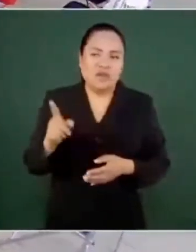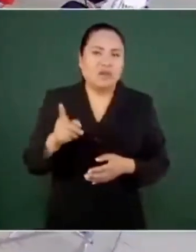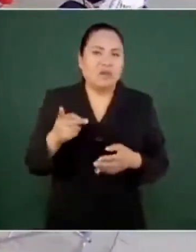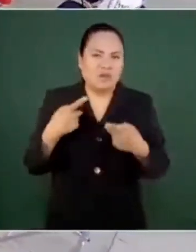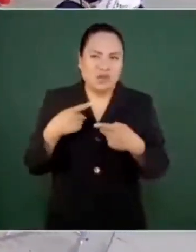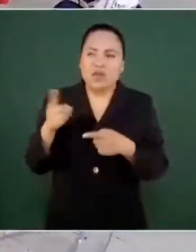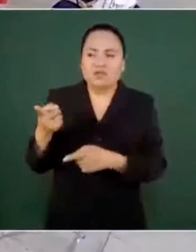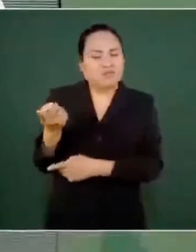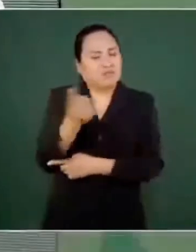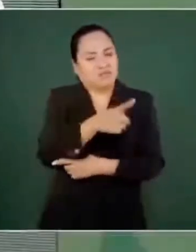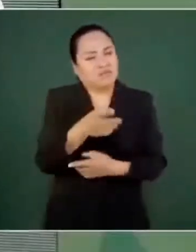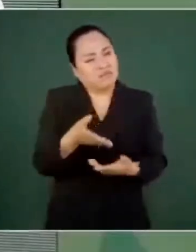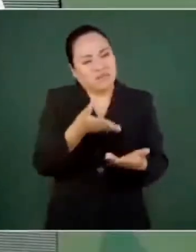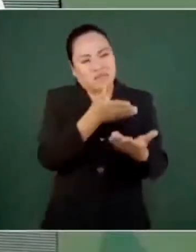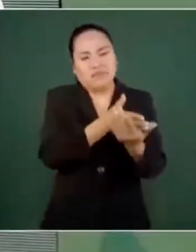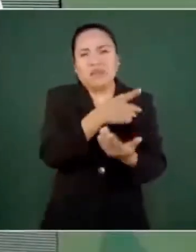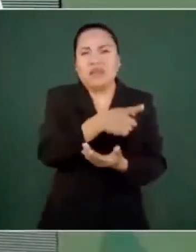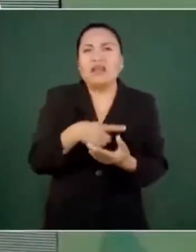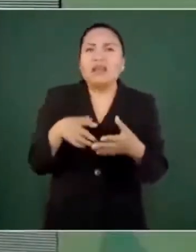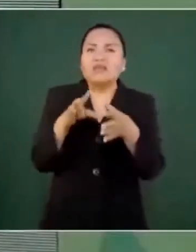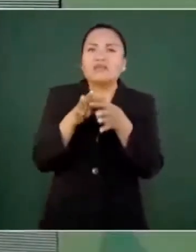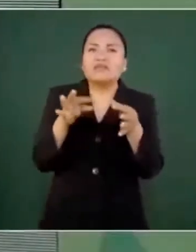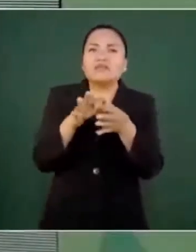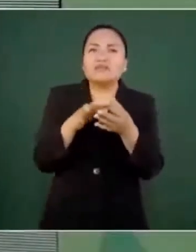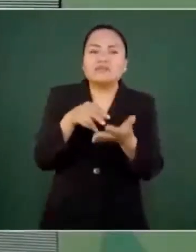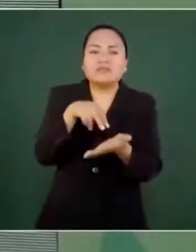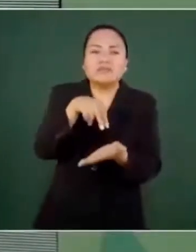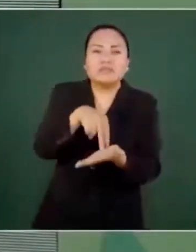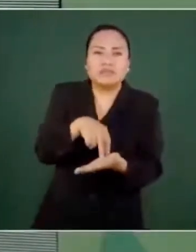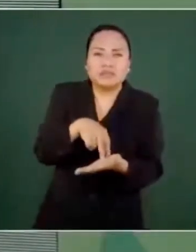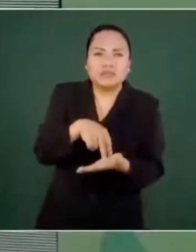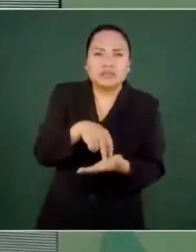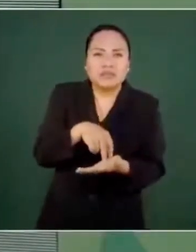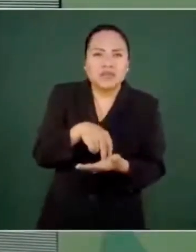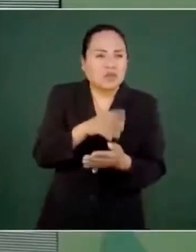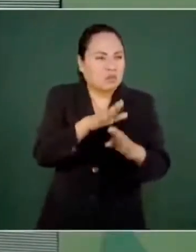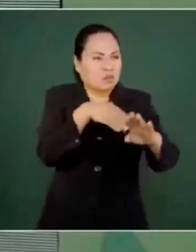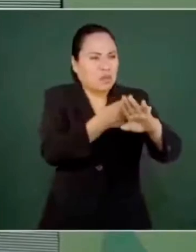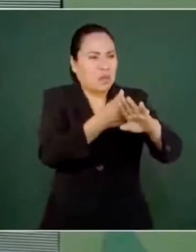a atacarnos.